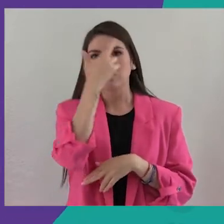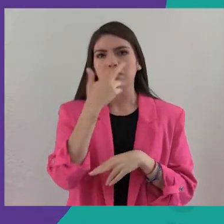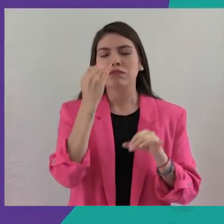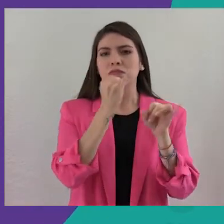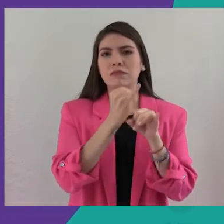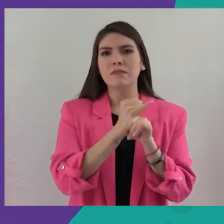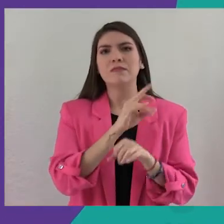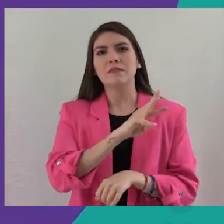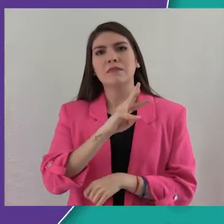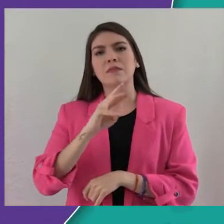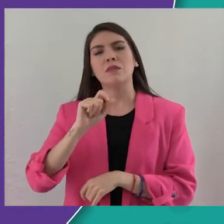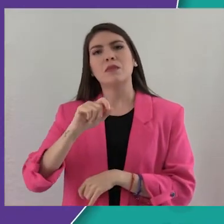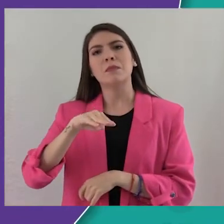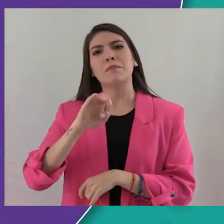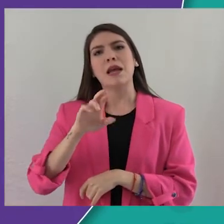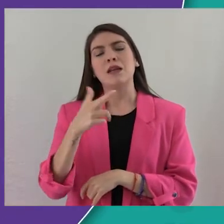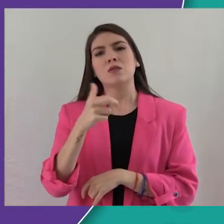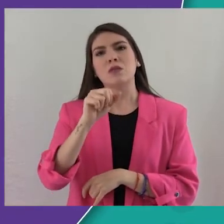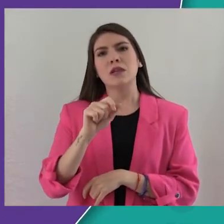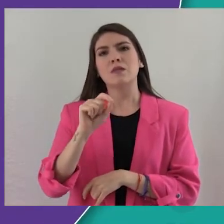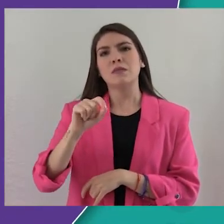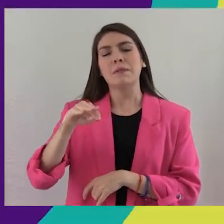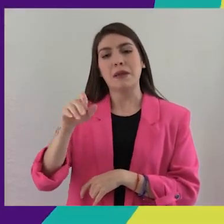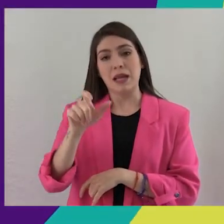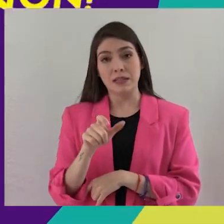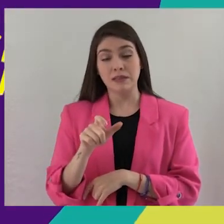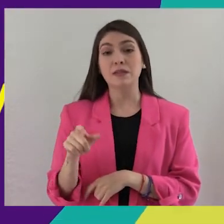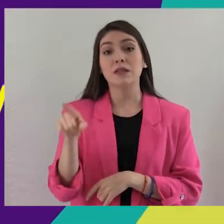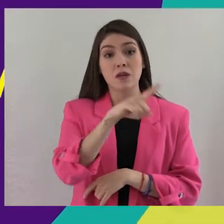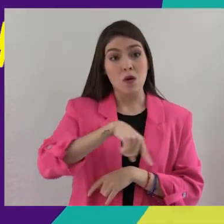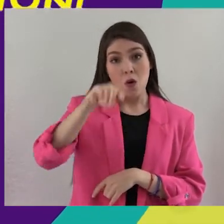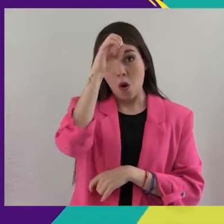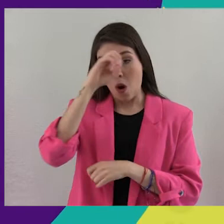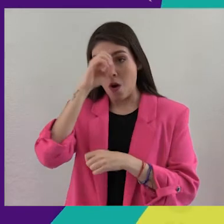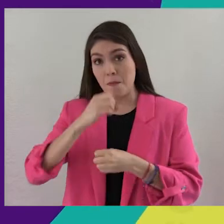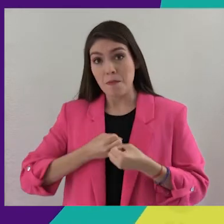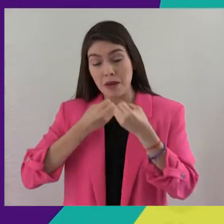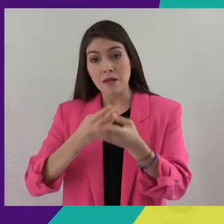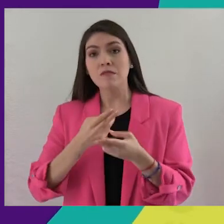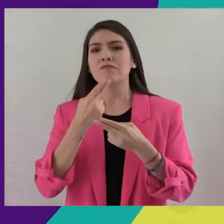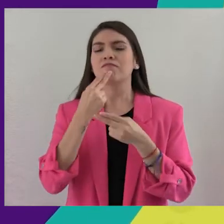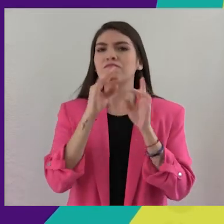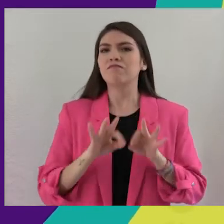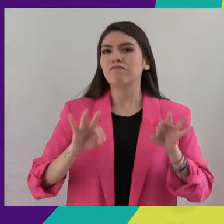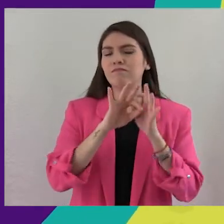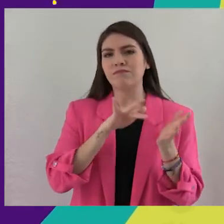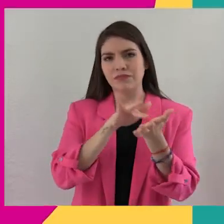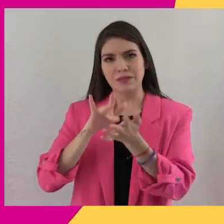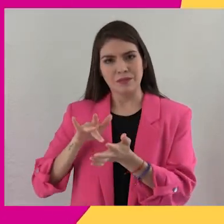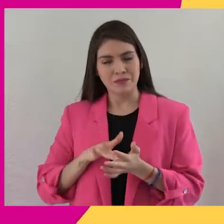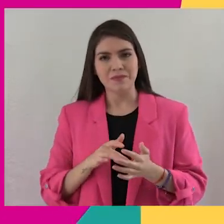www.meescuchas.mx Nuestra voz suma a la acción.